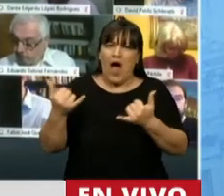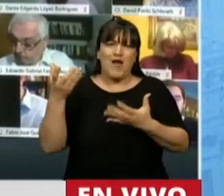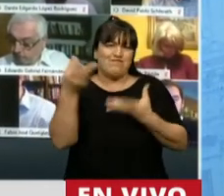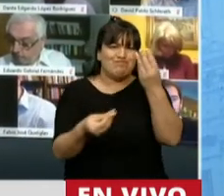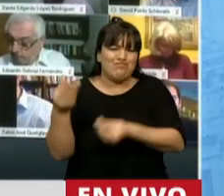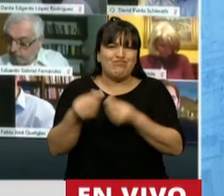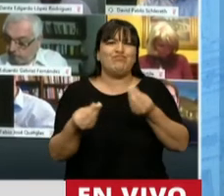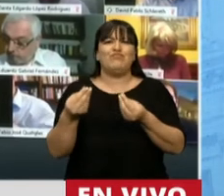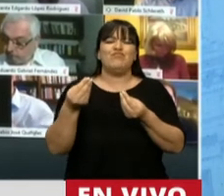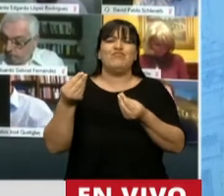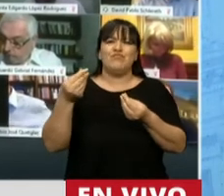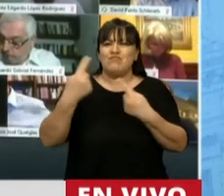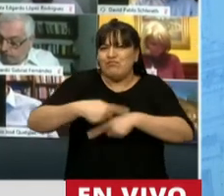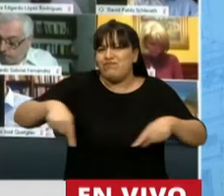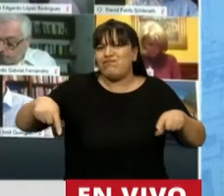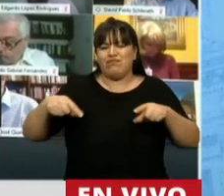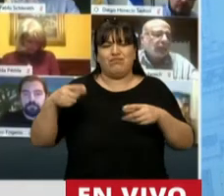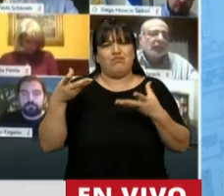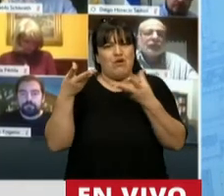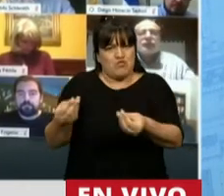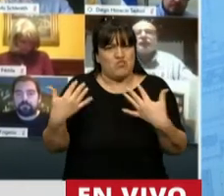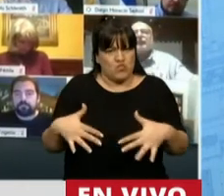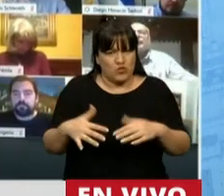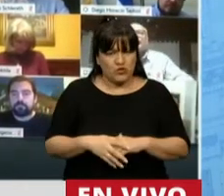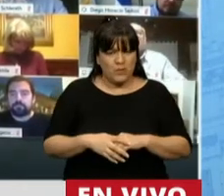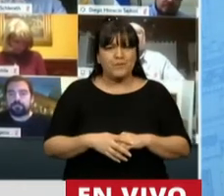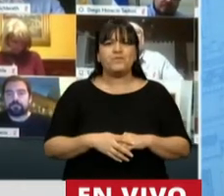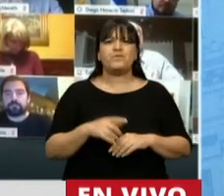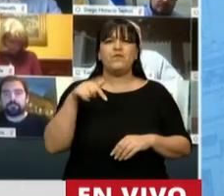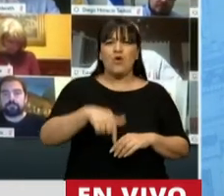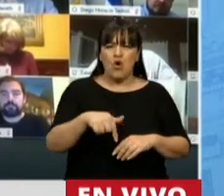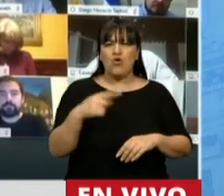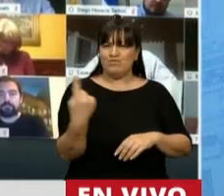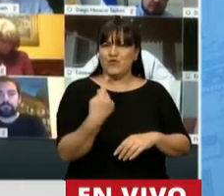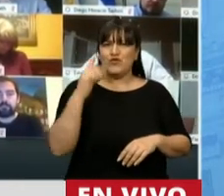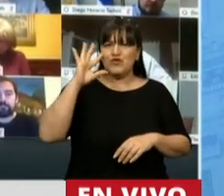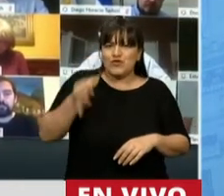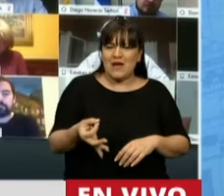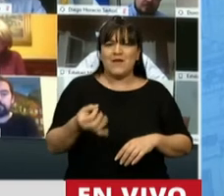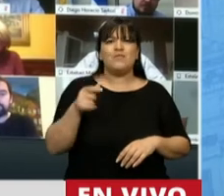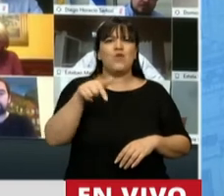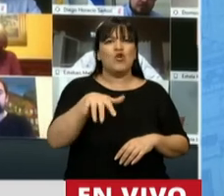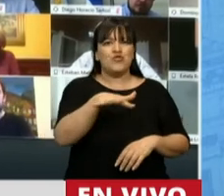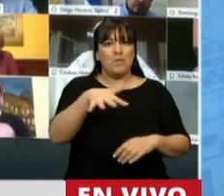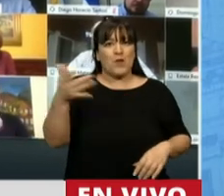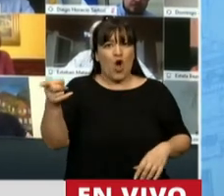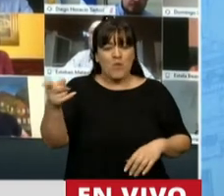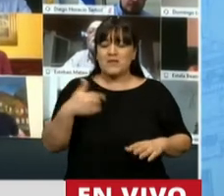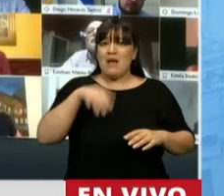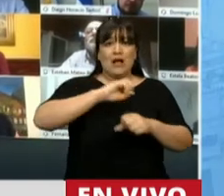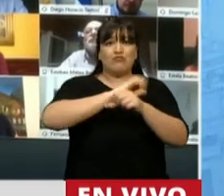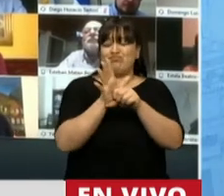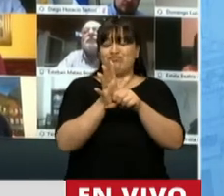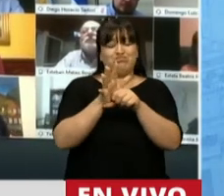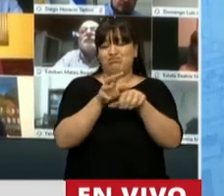como fondos coparticipables. Y entendemos que hoy en uno de los lugares donde esta pandemia ha pegado